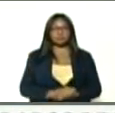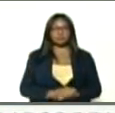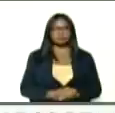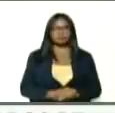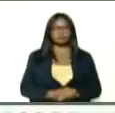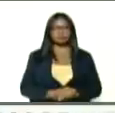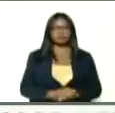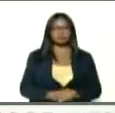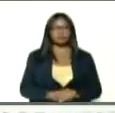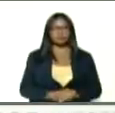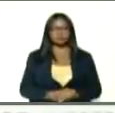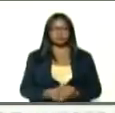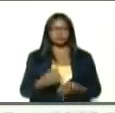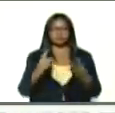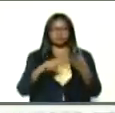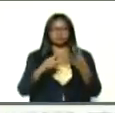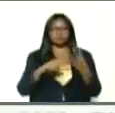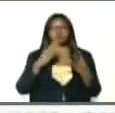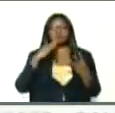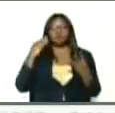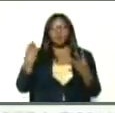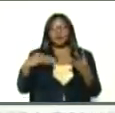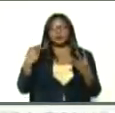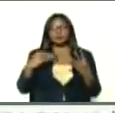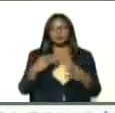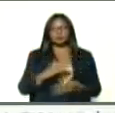en cuarto lugar, la juventud,